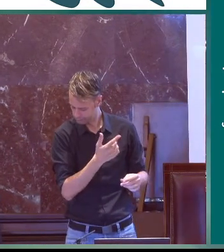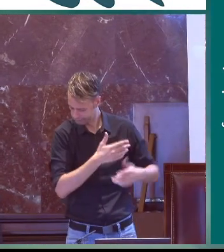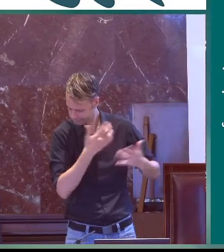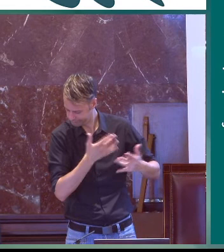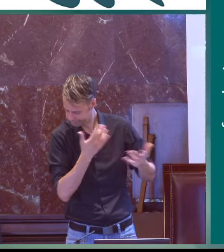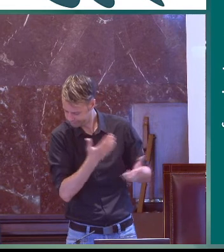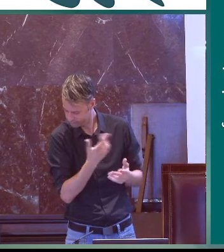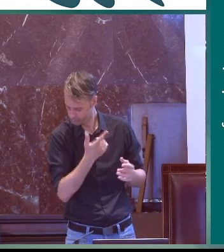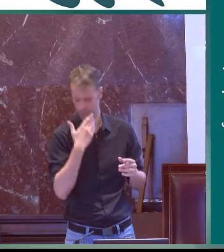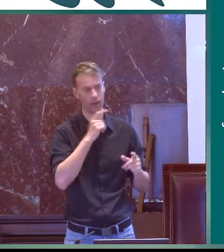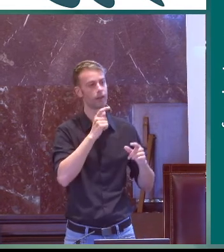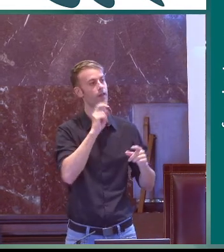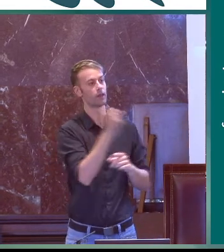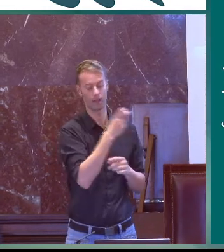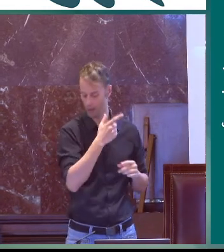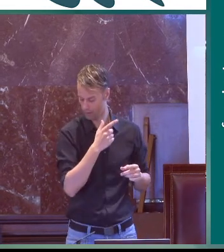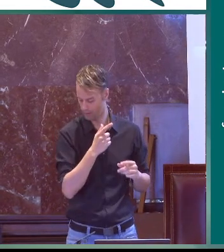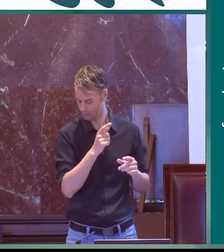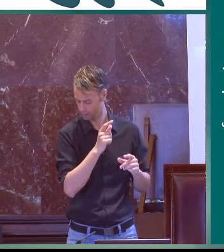en la diversidad biológica